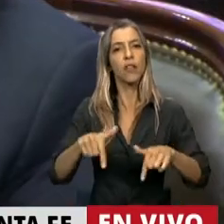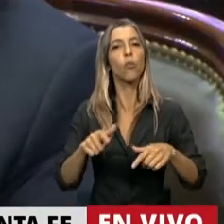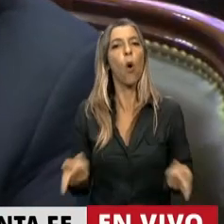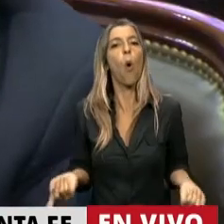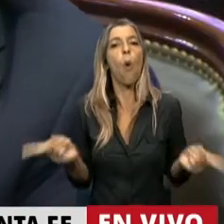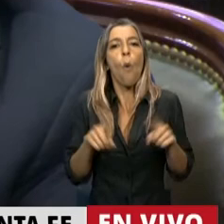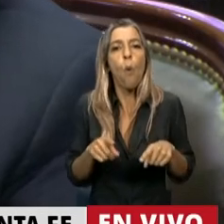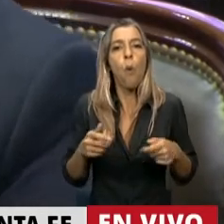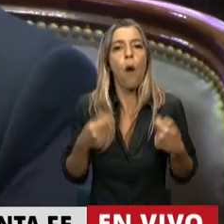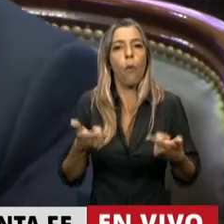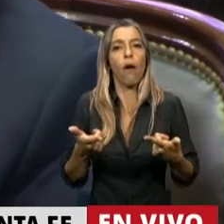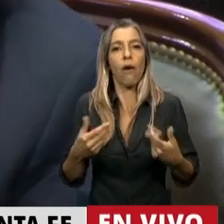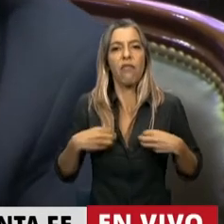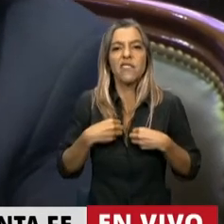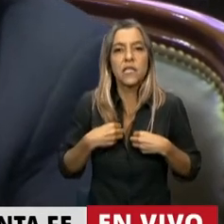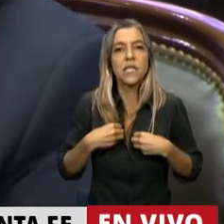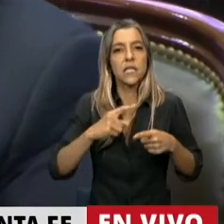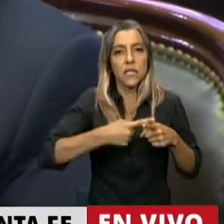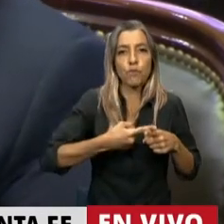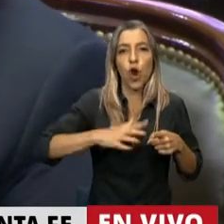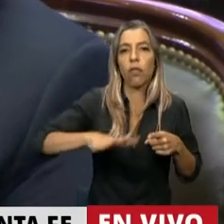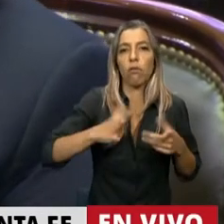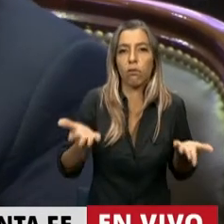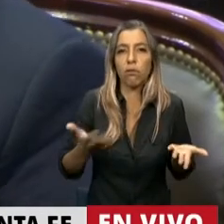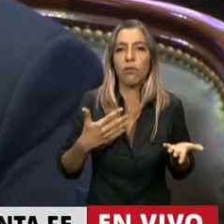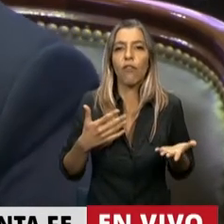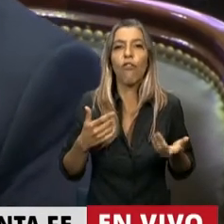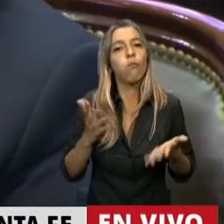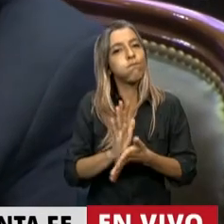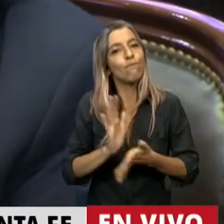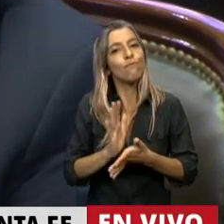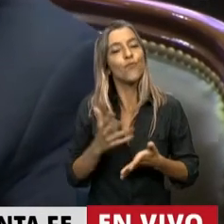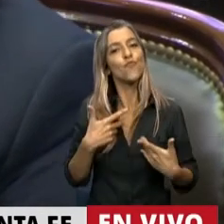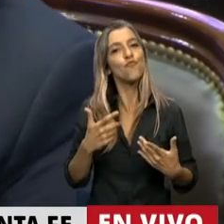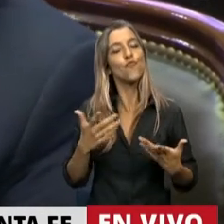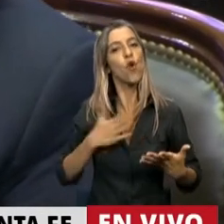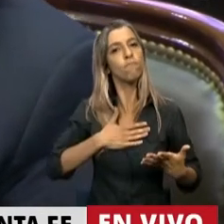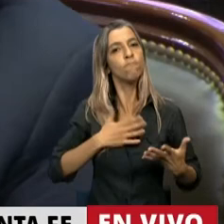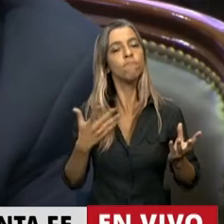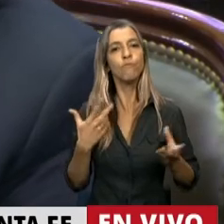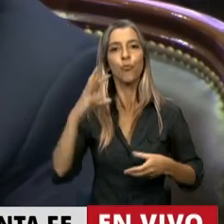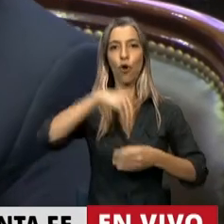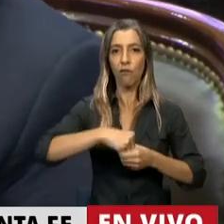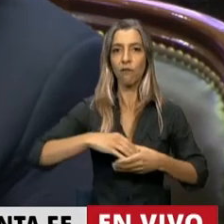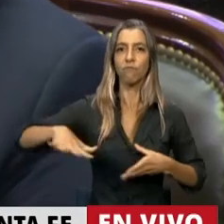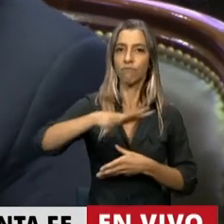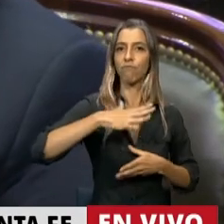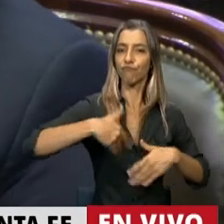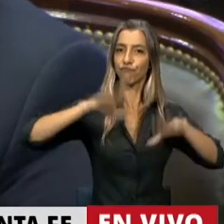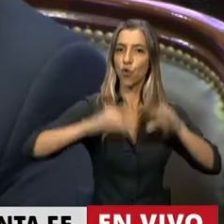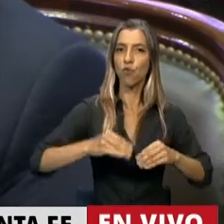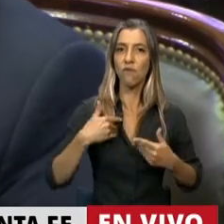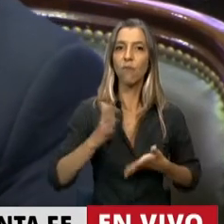le da sentido y es muy bueno formar parte de este tipo de iniciativas cuando la política